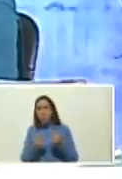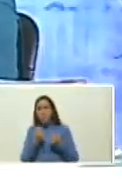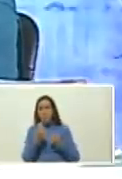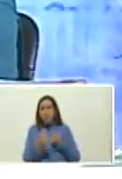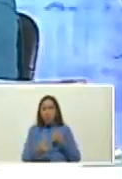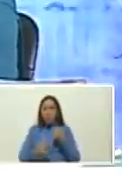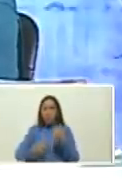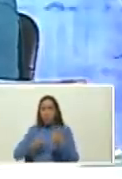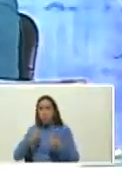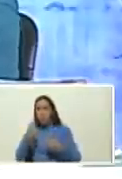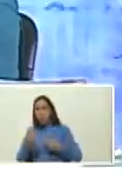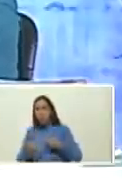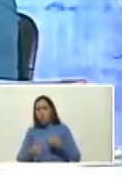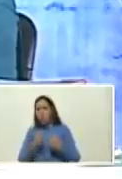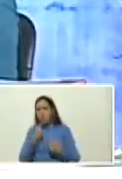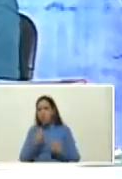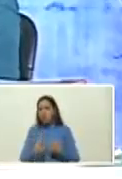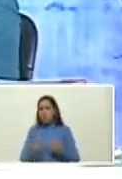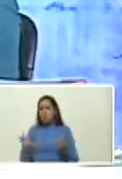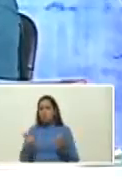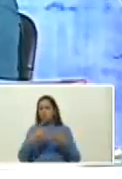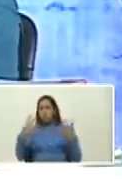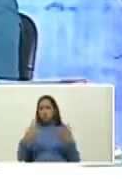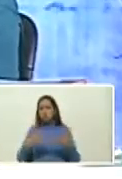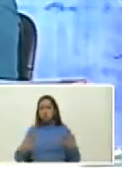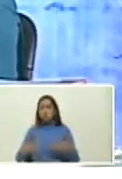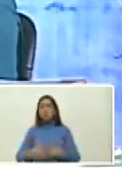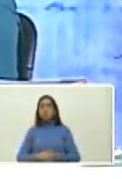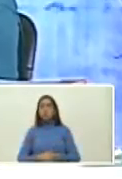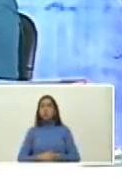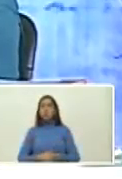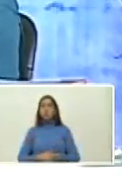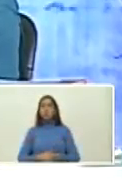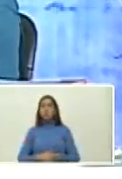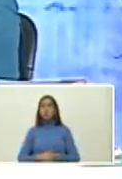como pocos y la Lidia Mundial que yo tengo debe ser